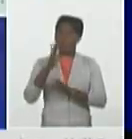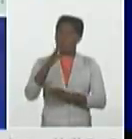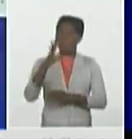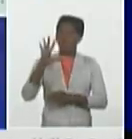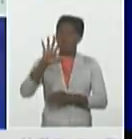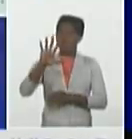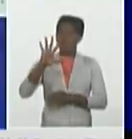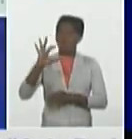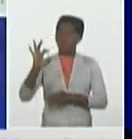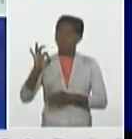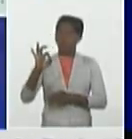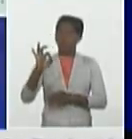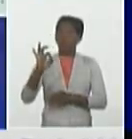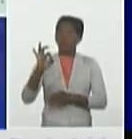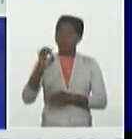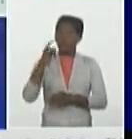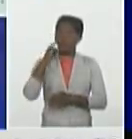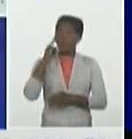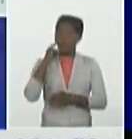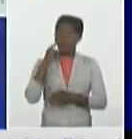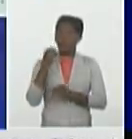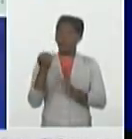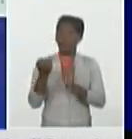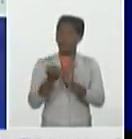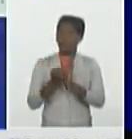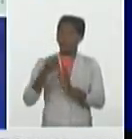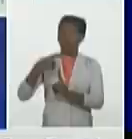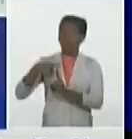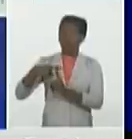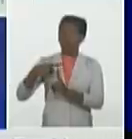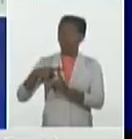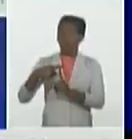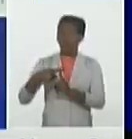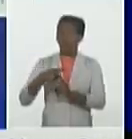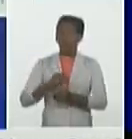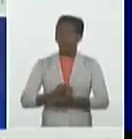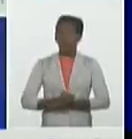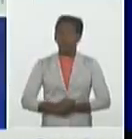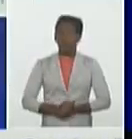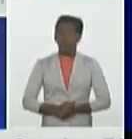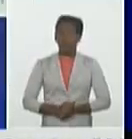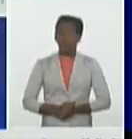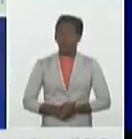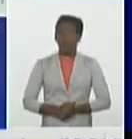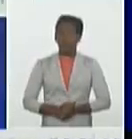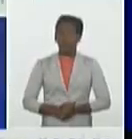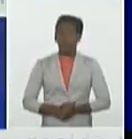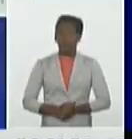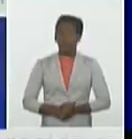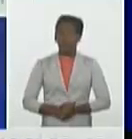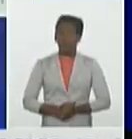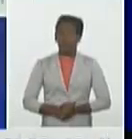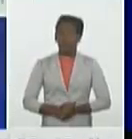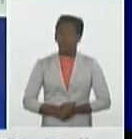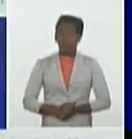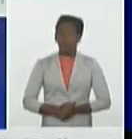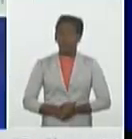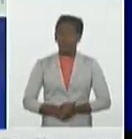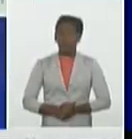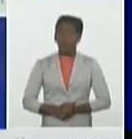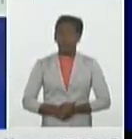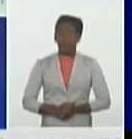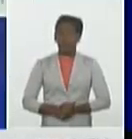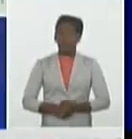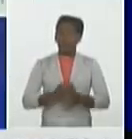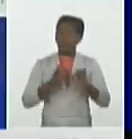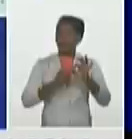jornada anterior además con una dispersión que abarca todos sus municipios Quibicán